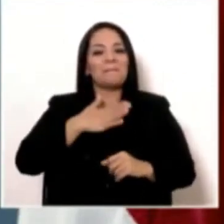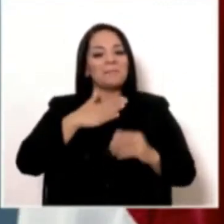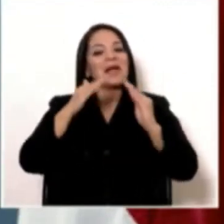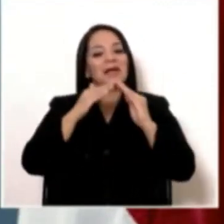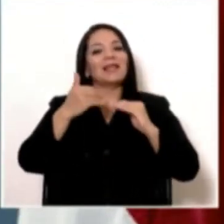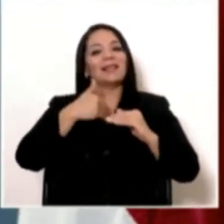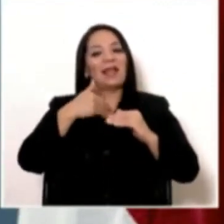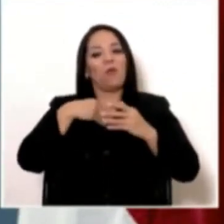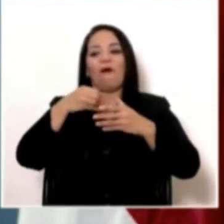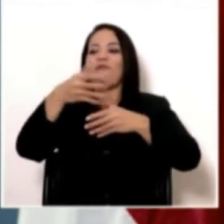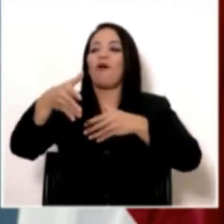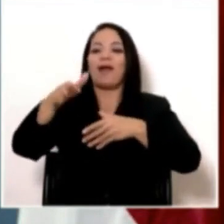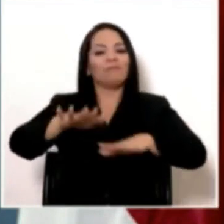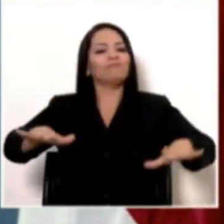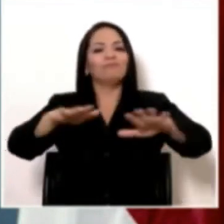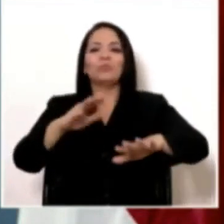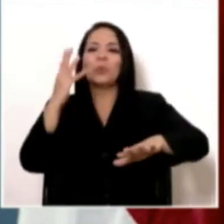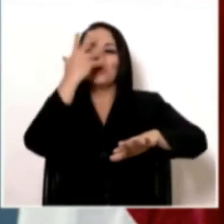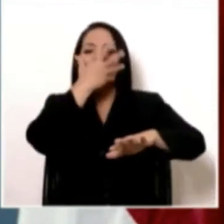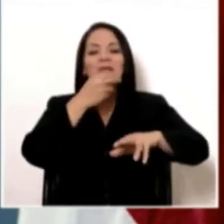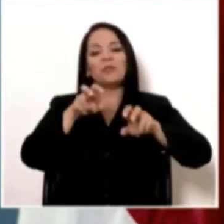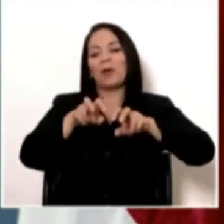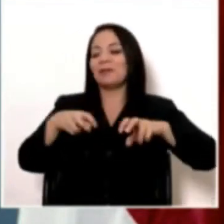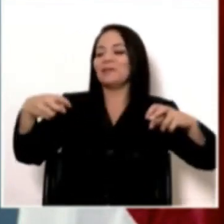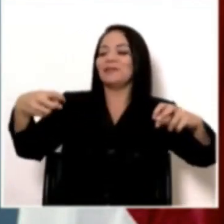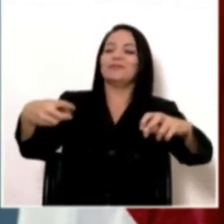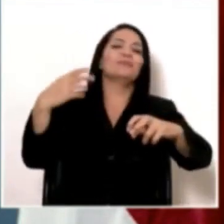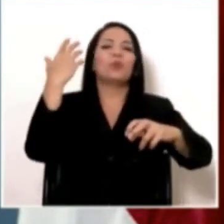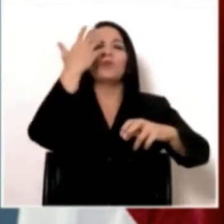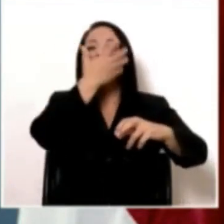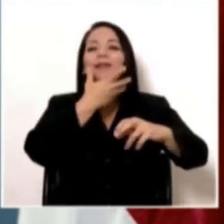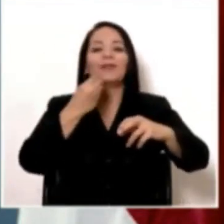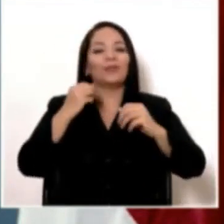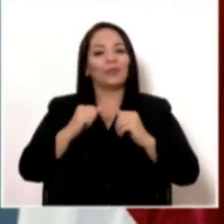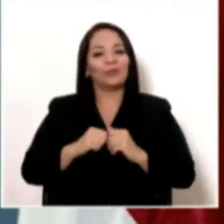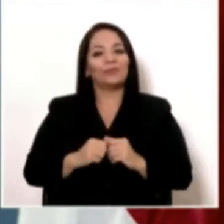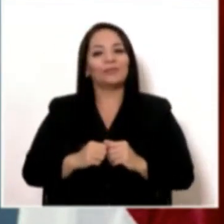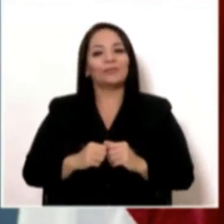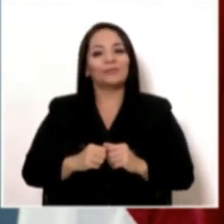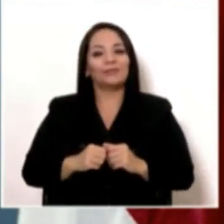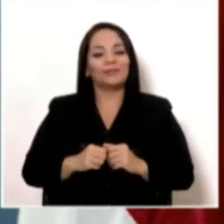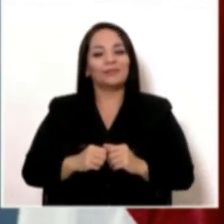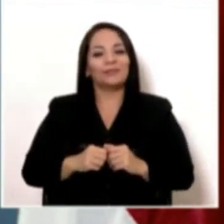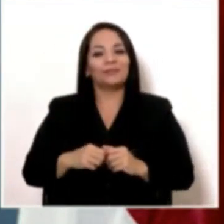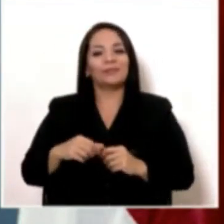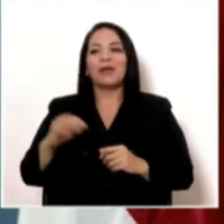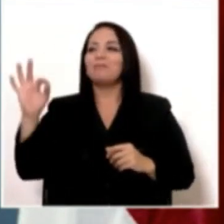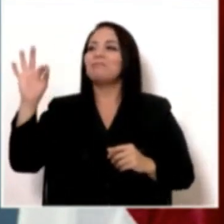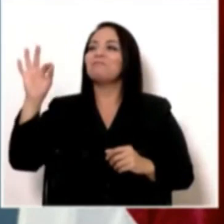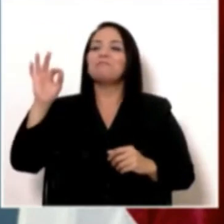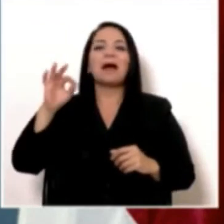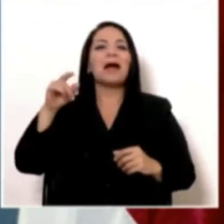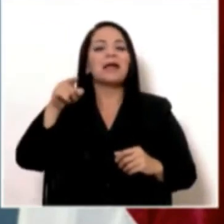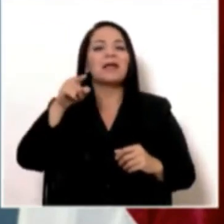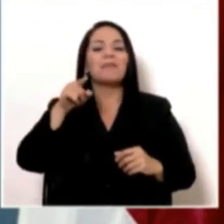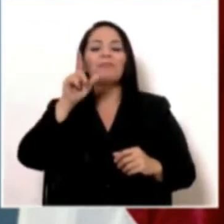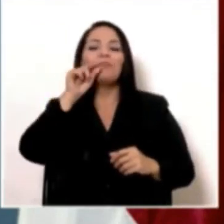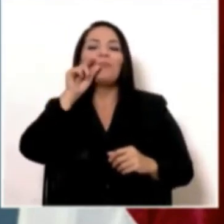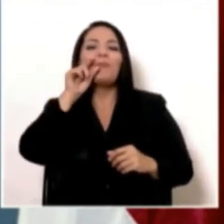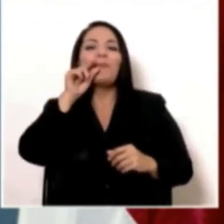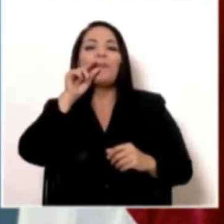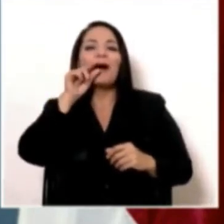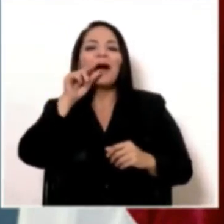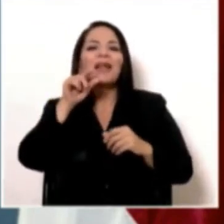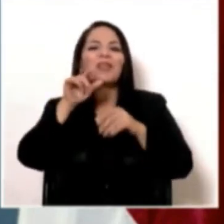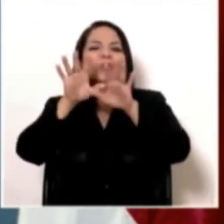casa. Nos sentamos allá en la terracita, viera qué bonito. Ahí llegan pajaritos y colibrís y cosas de